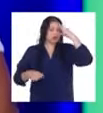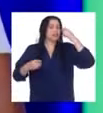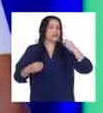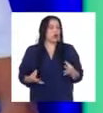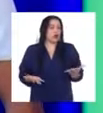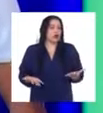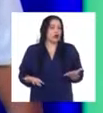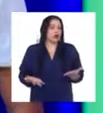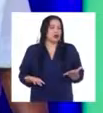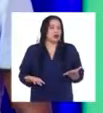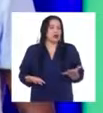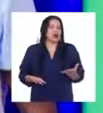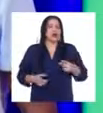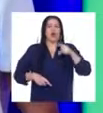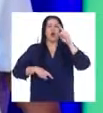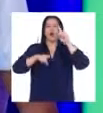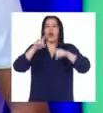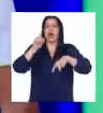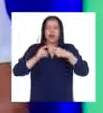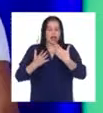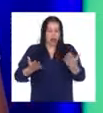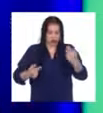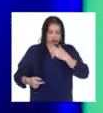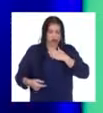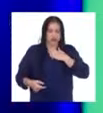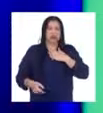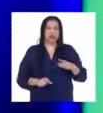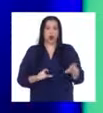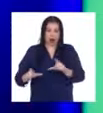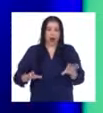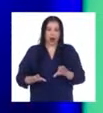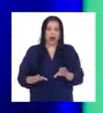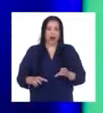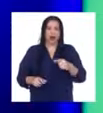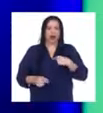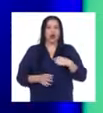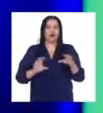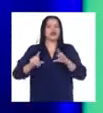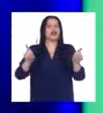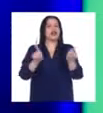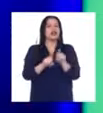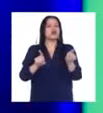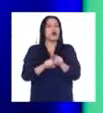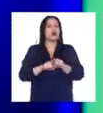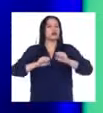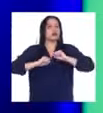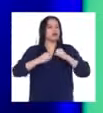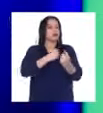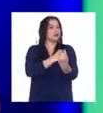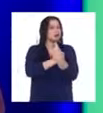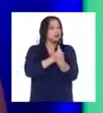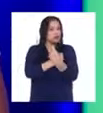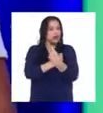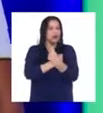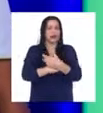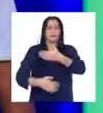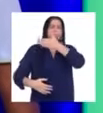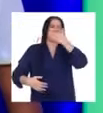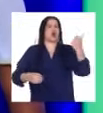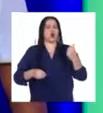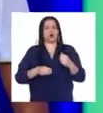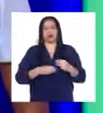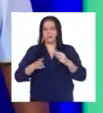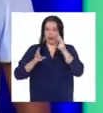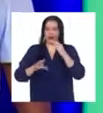segura que cualquier cosa que haga lo voy a hacer como el deporte me ha enseñado de la mejor